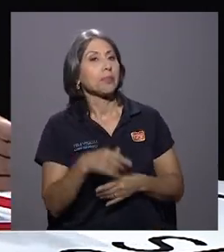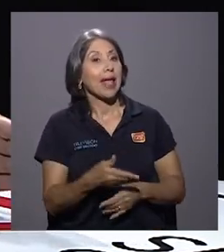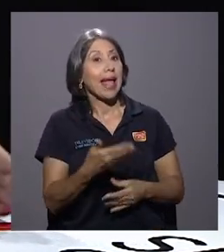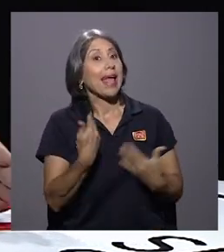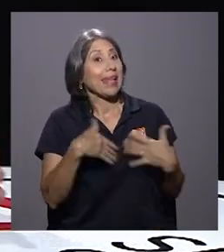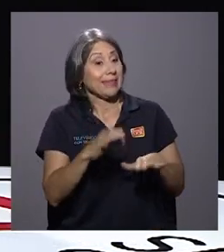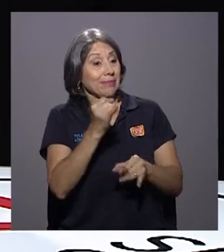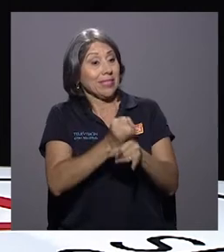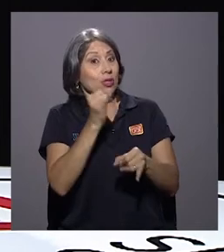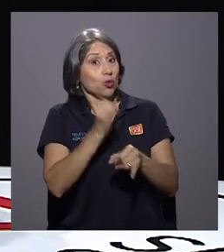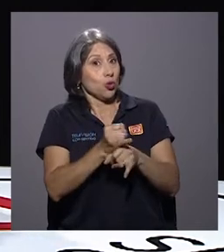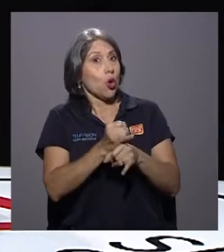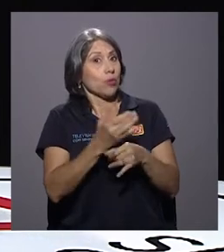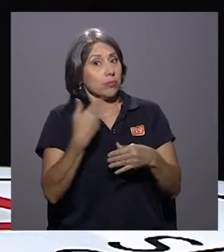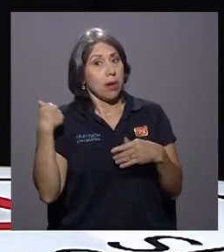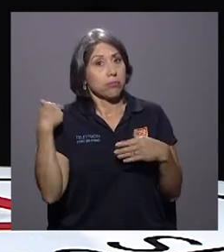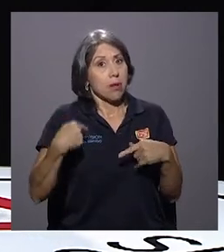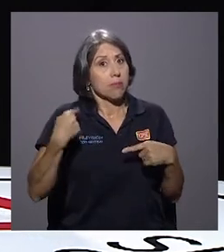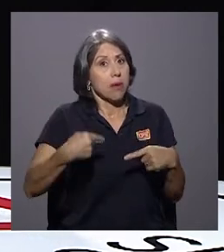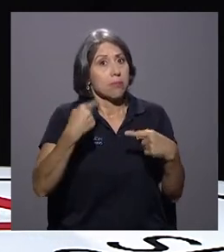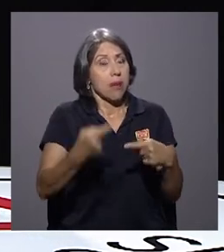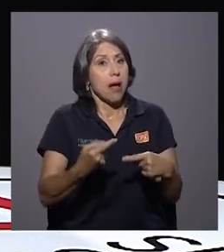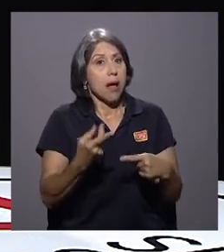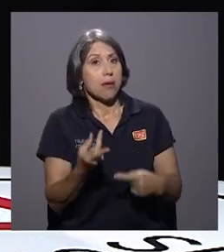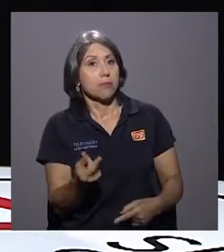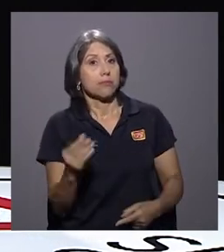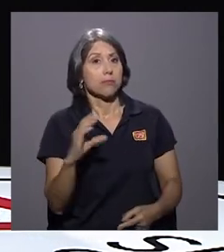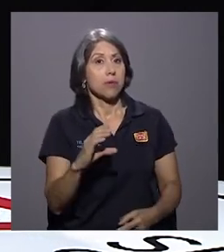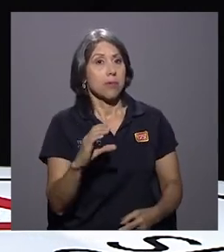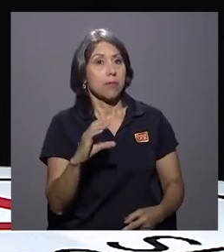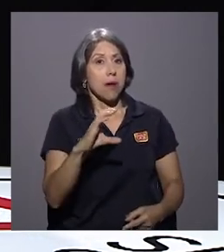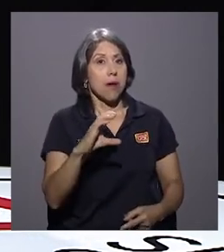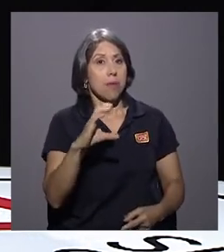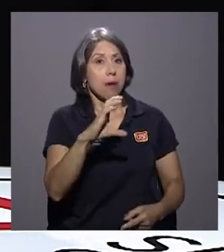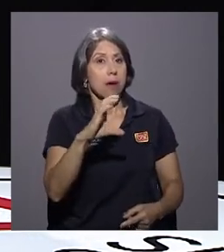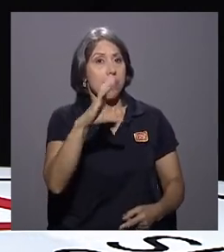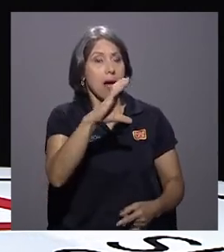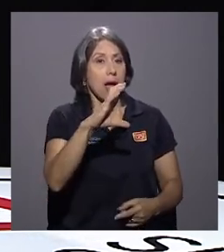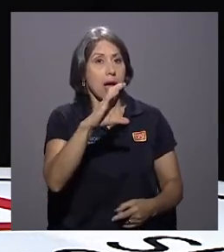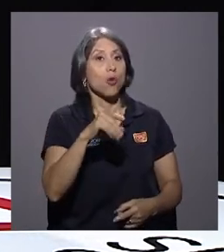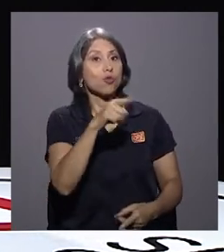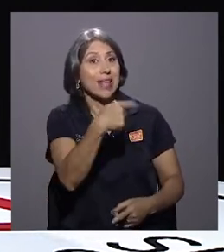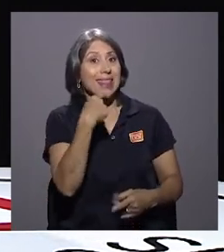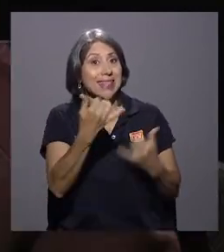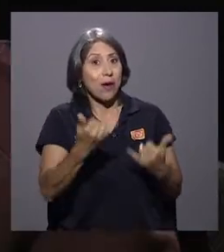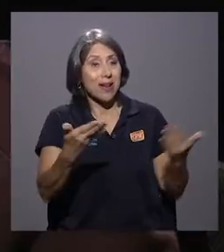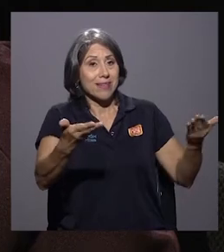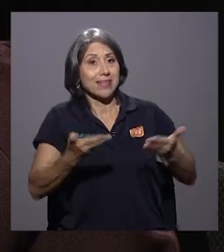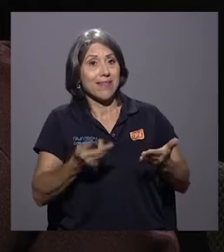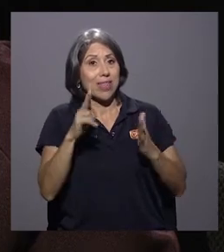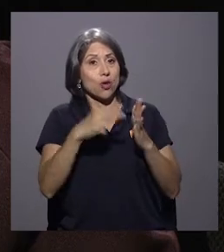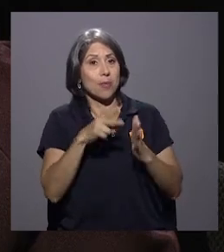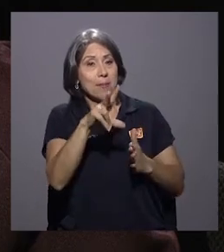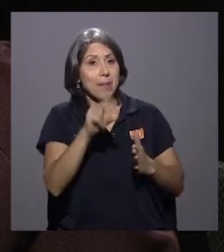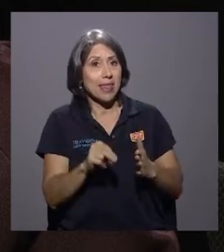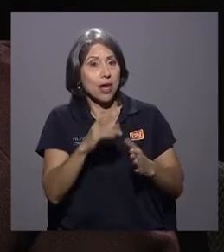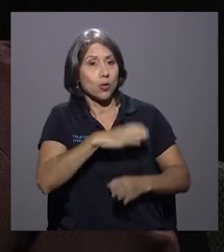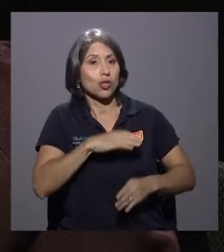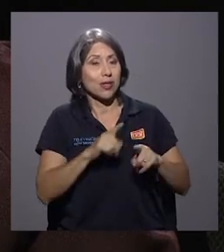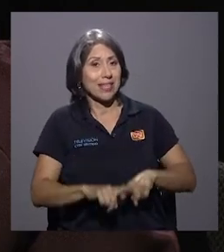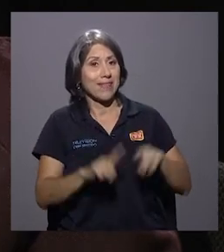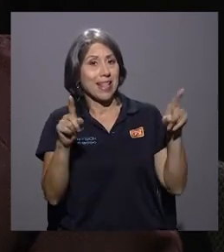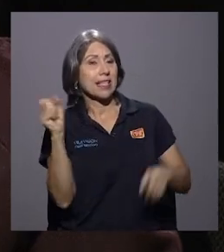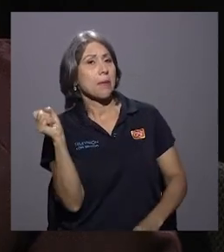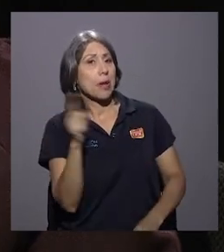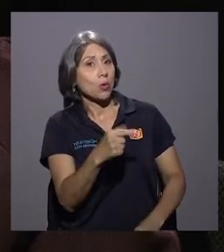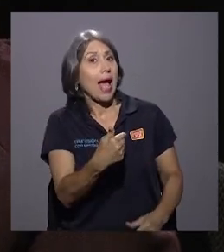ha venido recibiendo más dinero. Usted me dice que en este momento usted recibe un 2020 en unas condiciones diferentes. Así es. ¿Hay plata o no hay plata para hacer